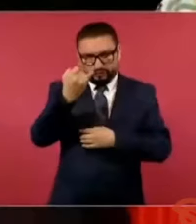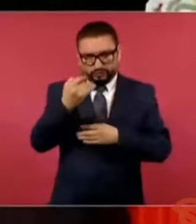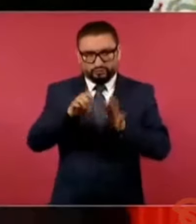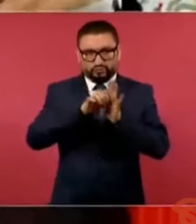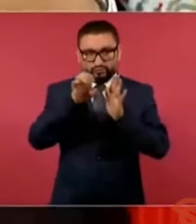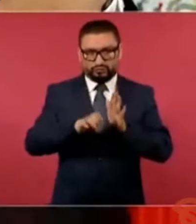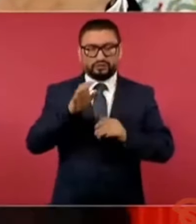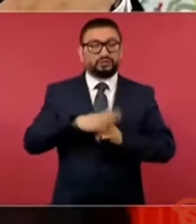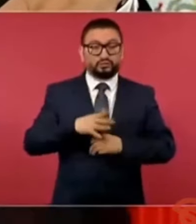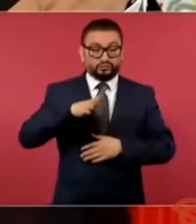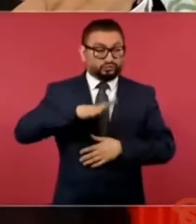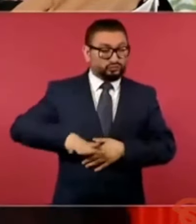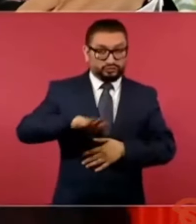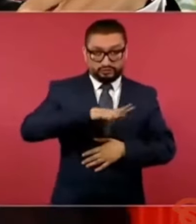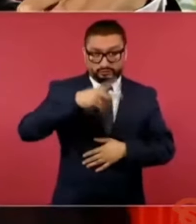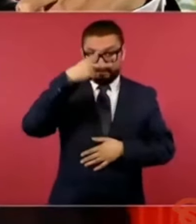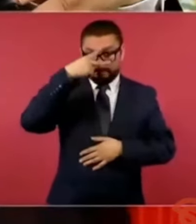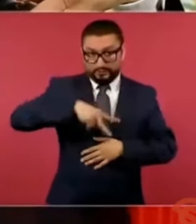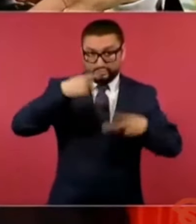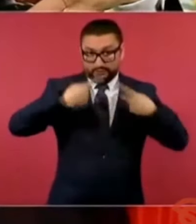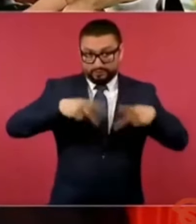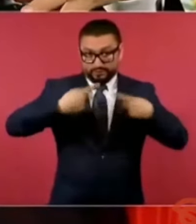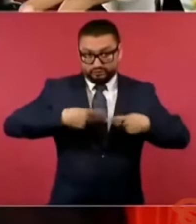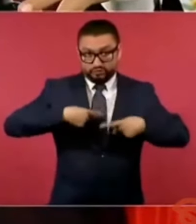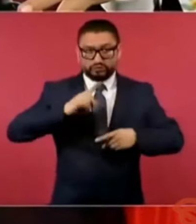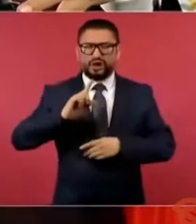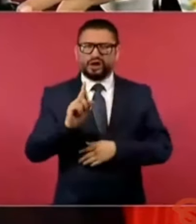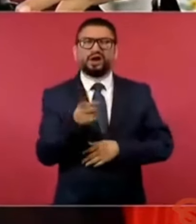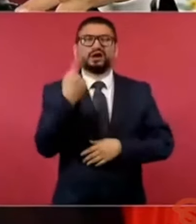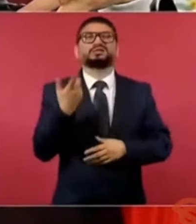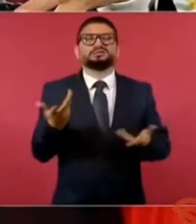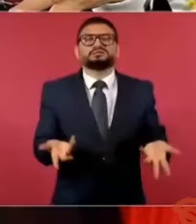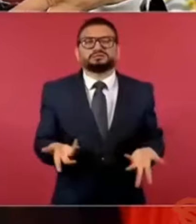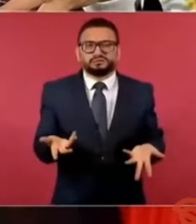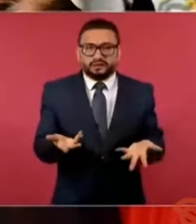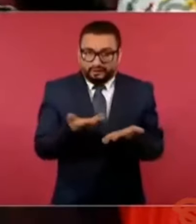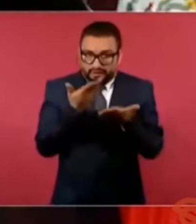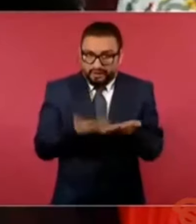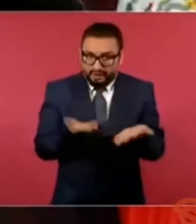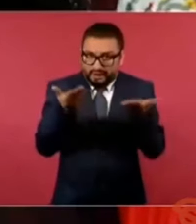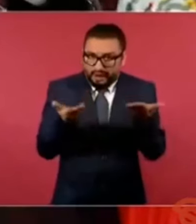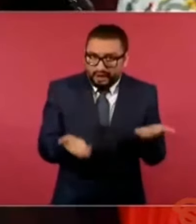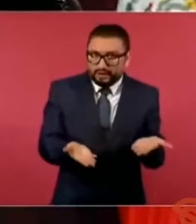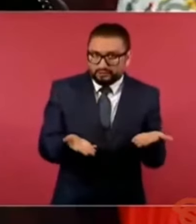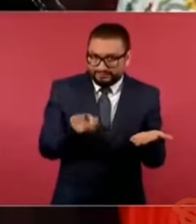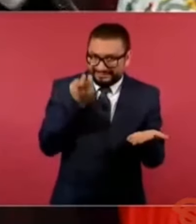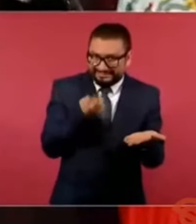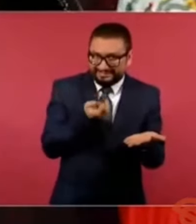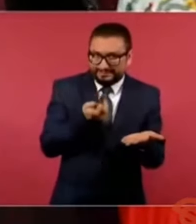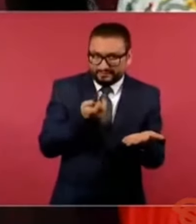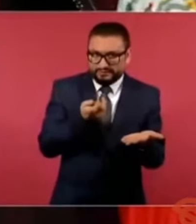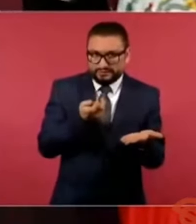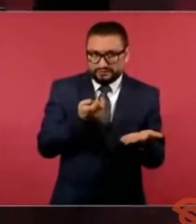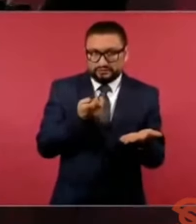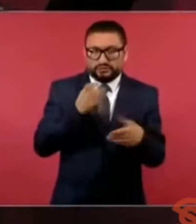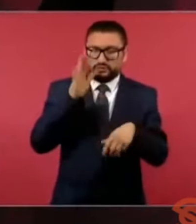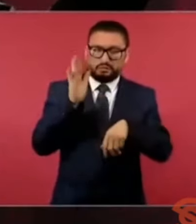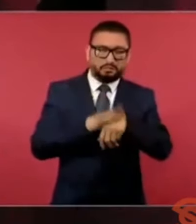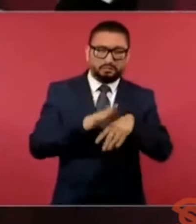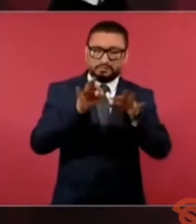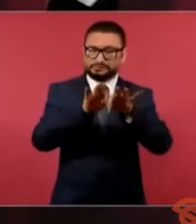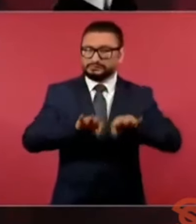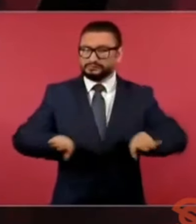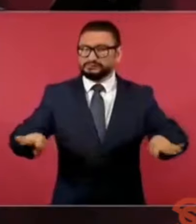los mexicanos, lo más importante